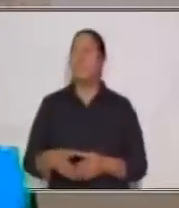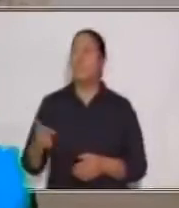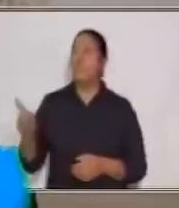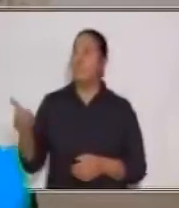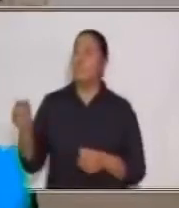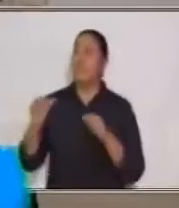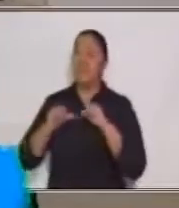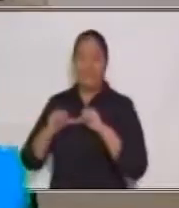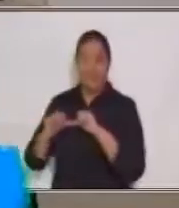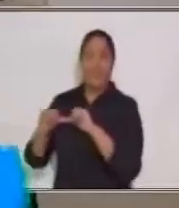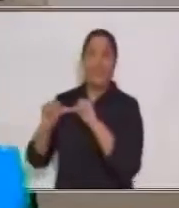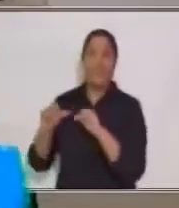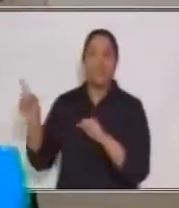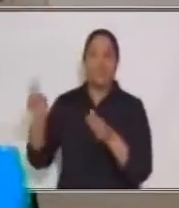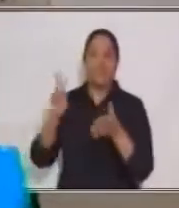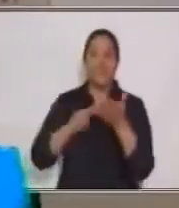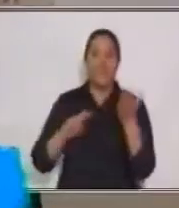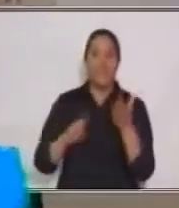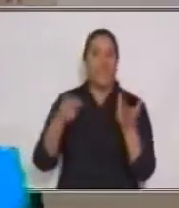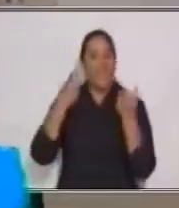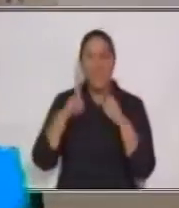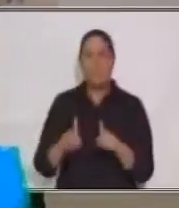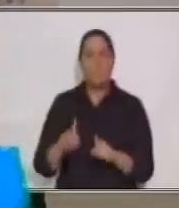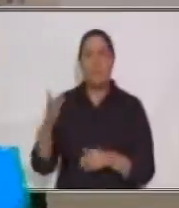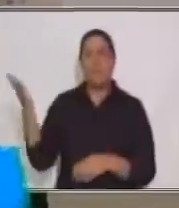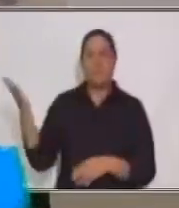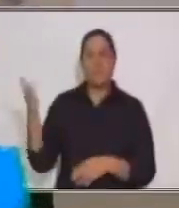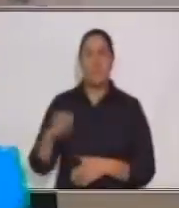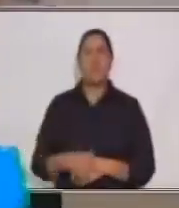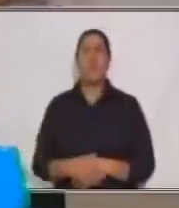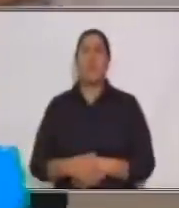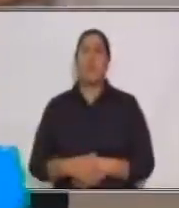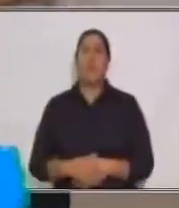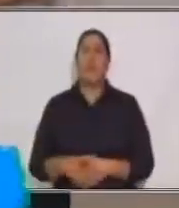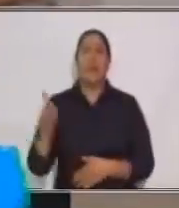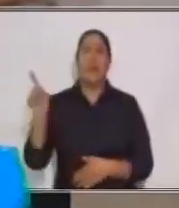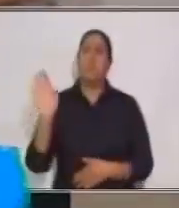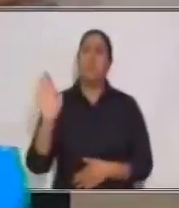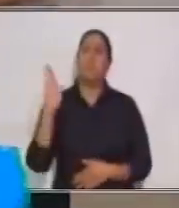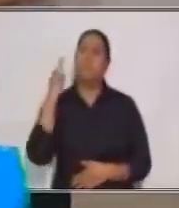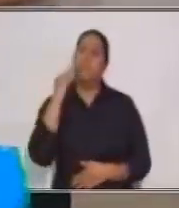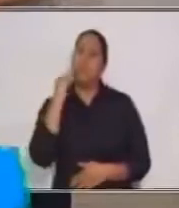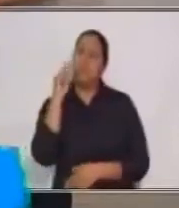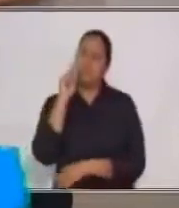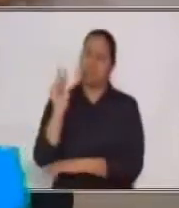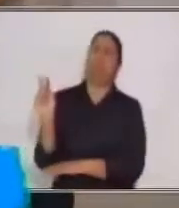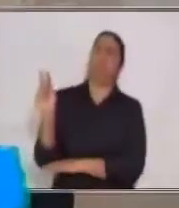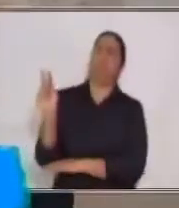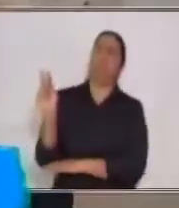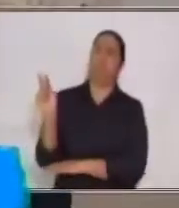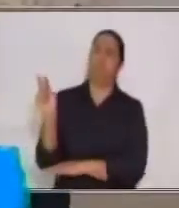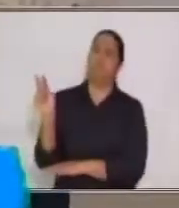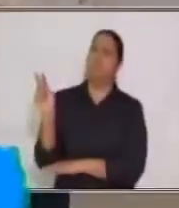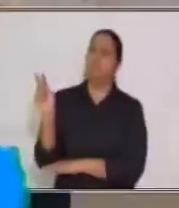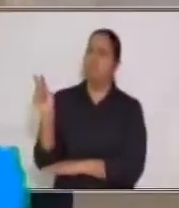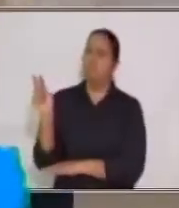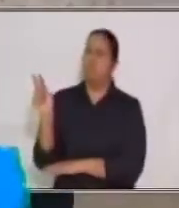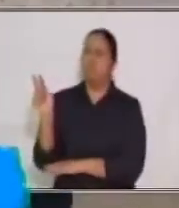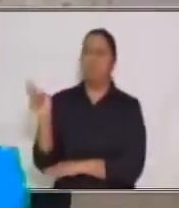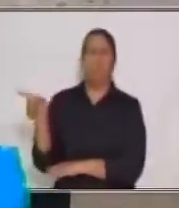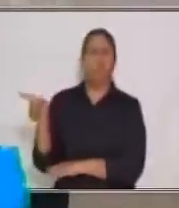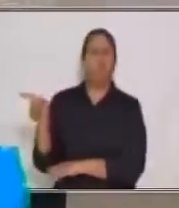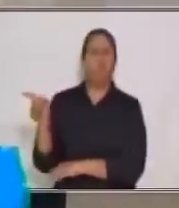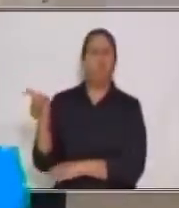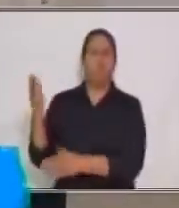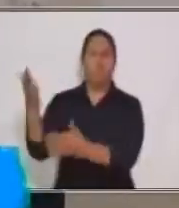Seguimos leyendo. Vamos a ver qué le pasó a Marco. Su mamá pudo ver que se acercaba mucho a la